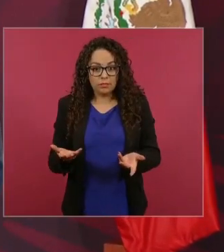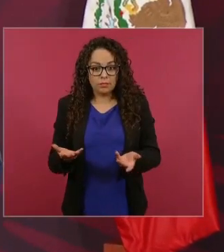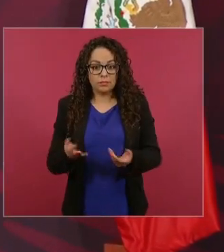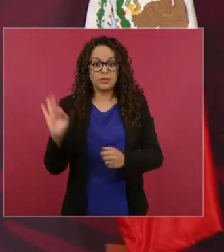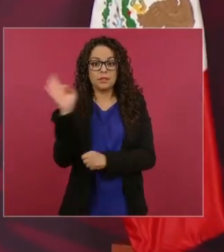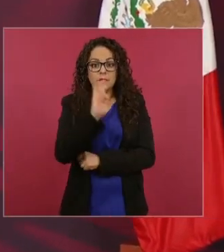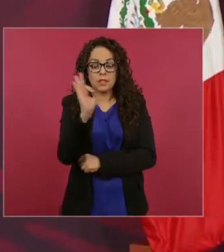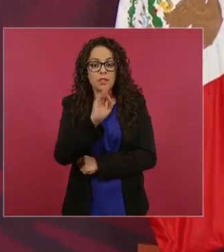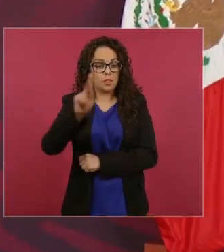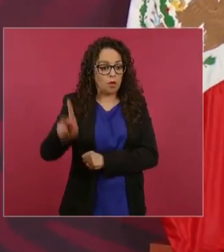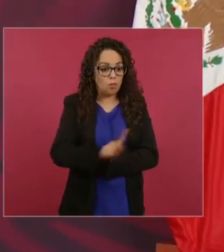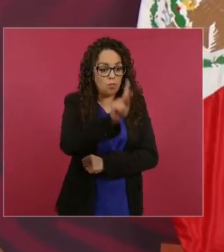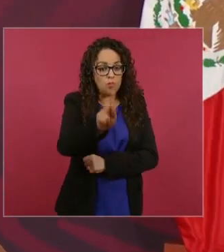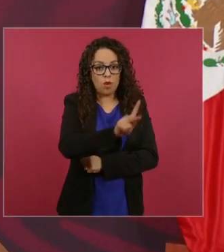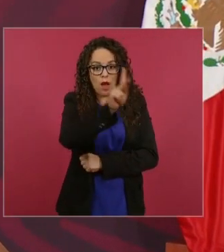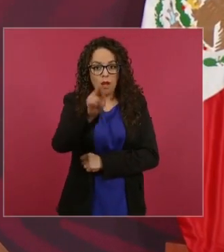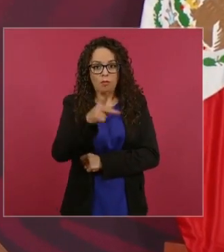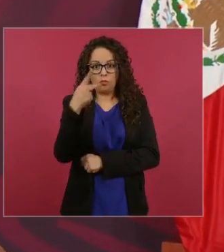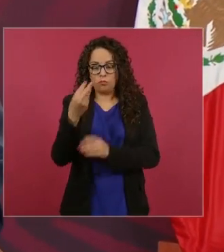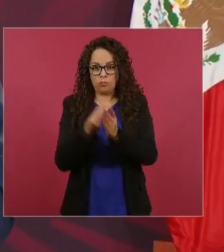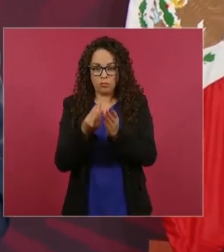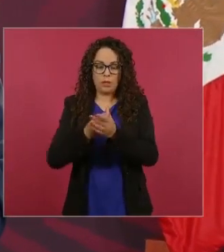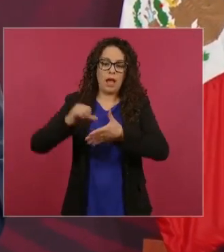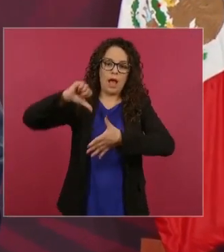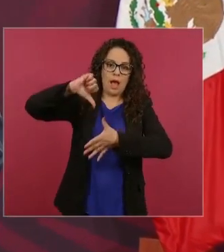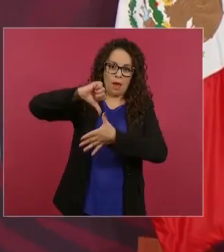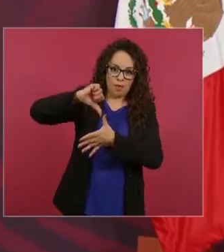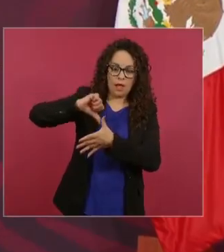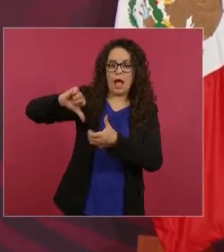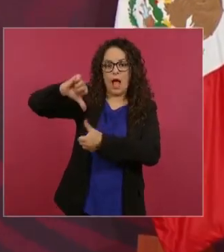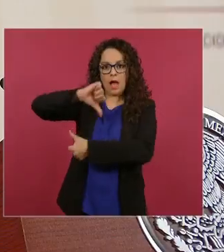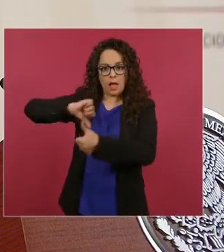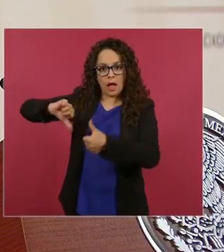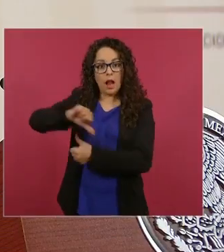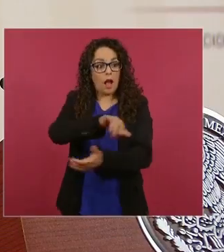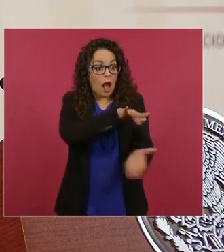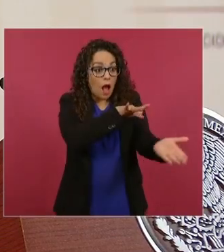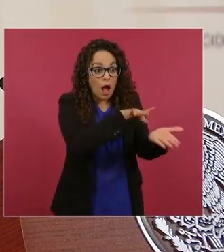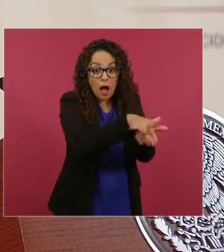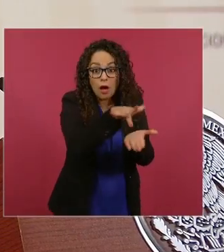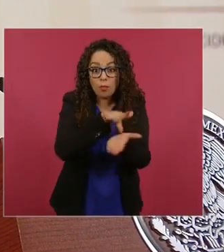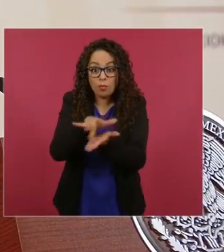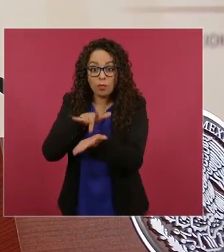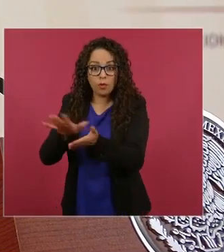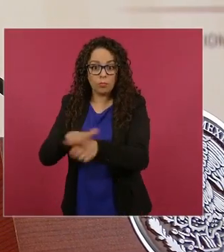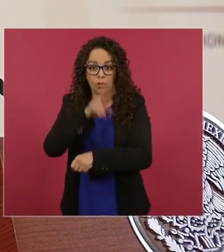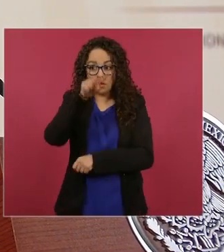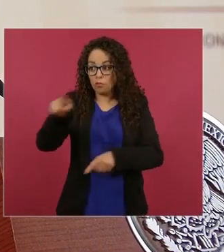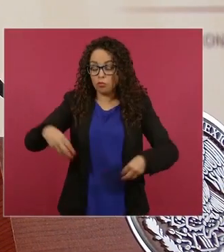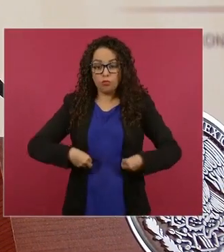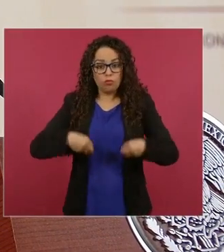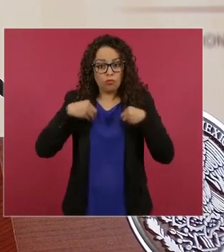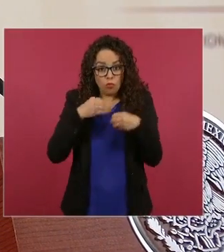América Latina del Caribe que están atravesando por una situación muy difícil